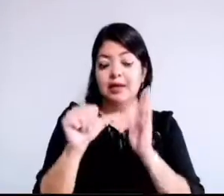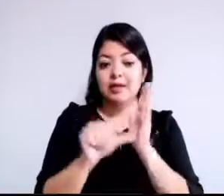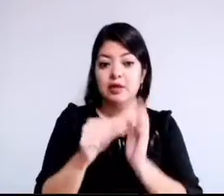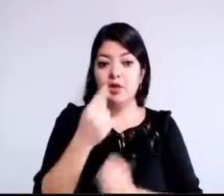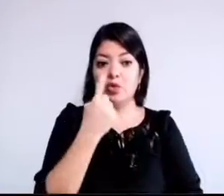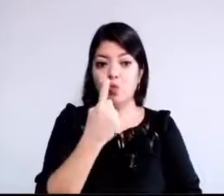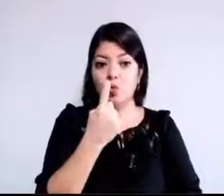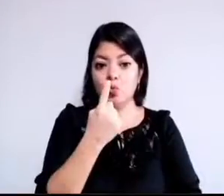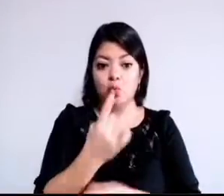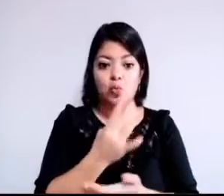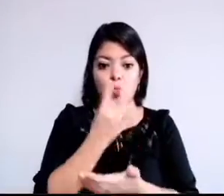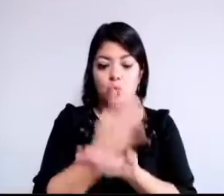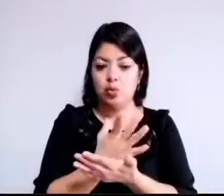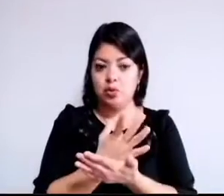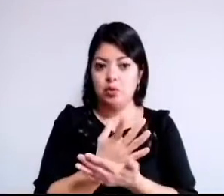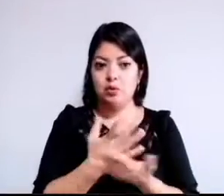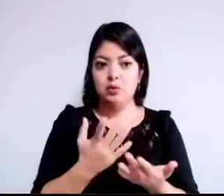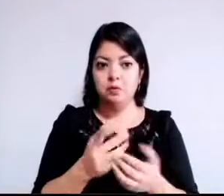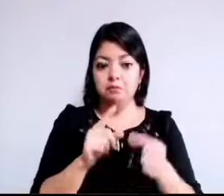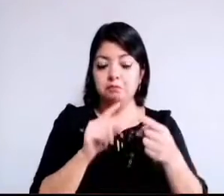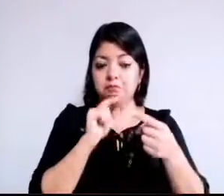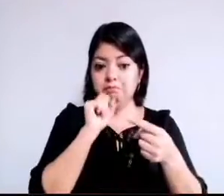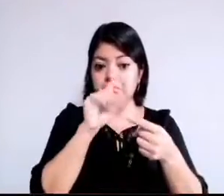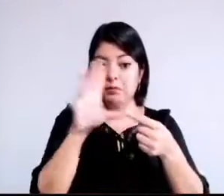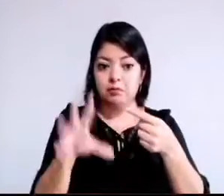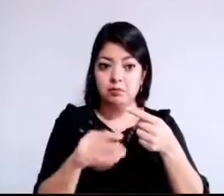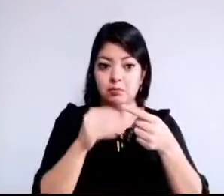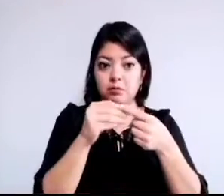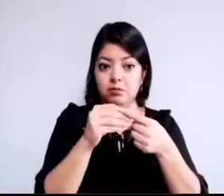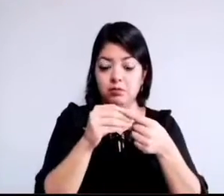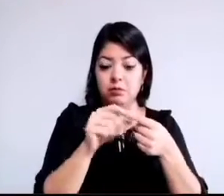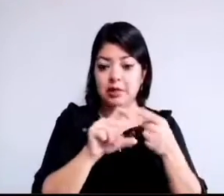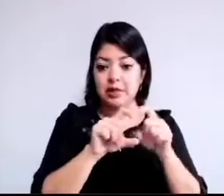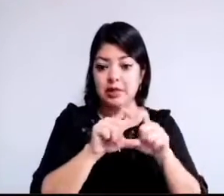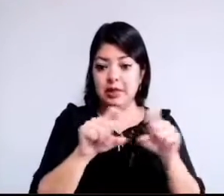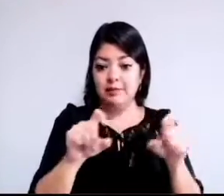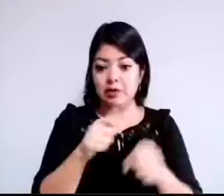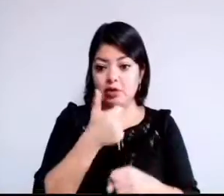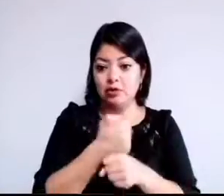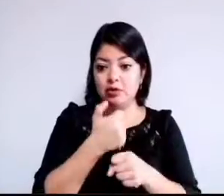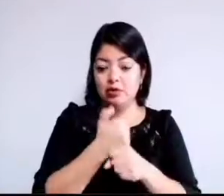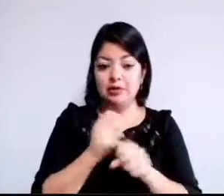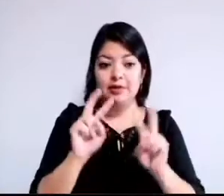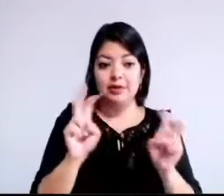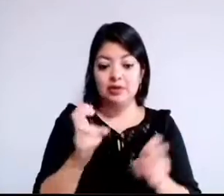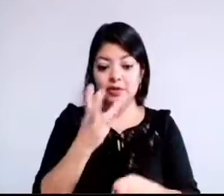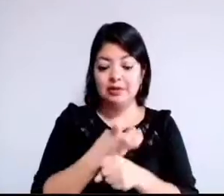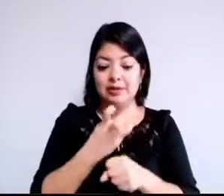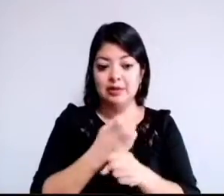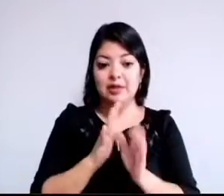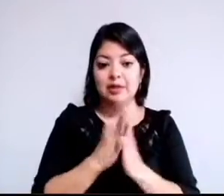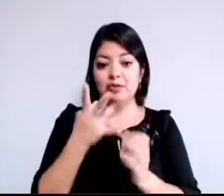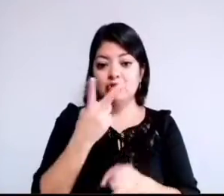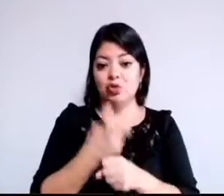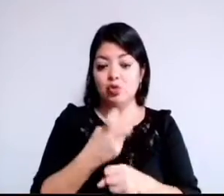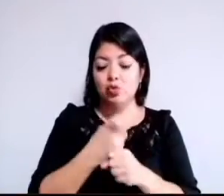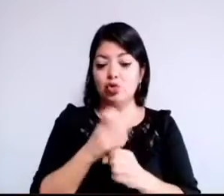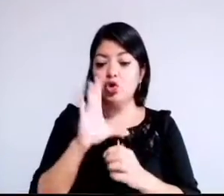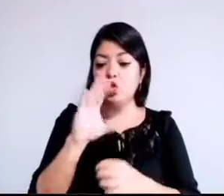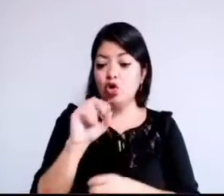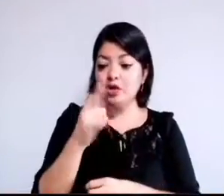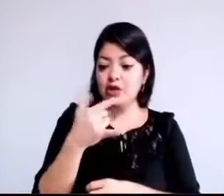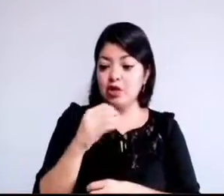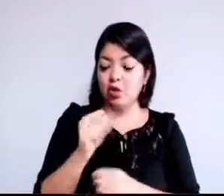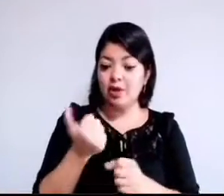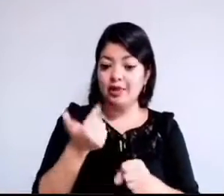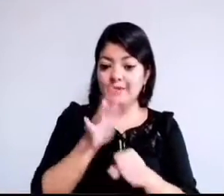único. Se adiciona el capítulo séptimo del título tercero del libro segundo del Código Administrativo del Estado